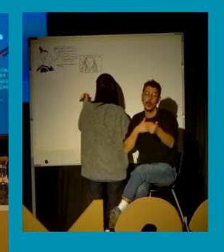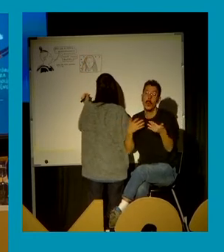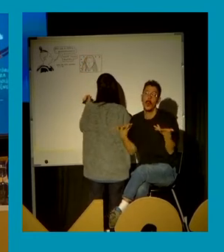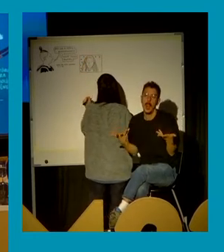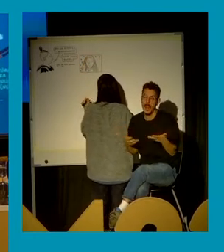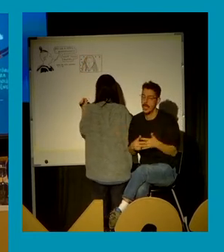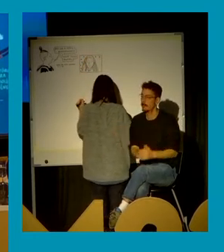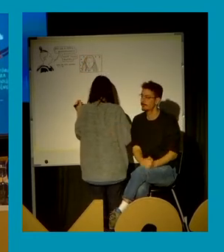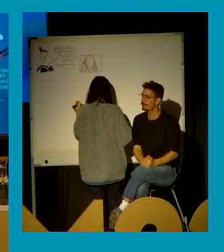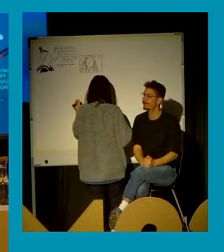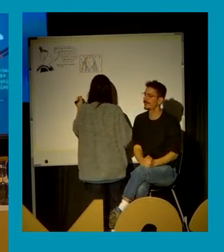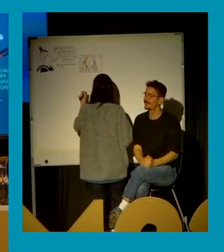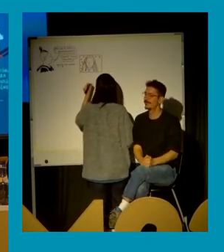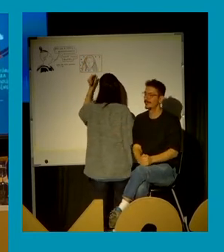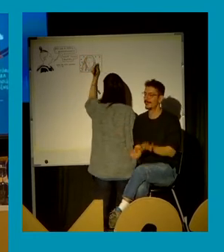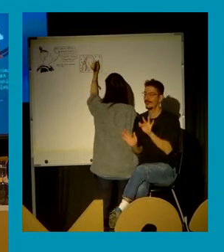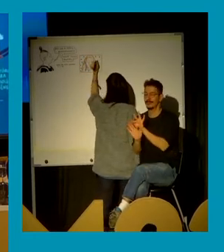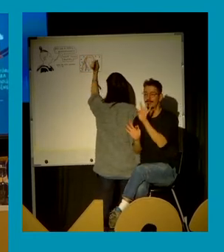Vale.